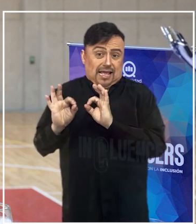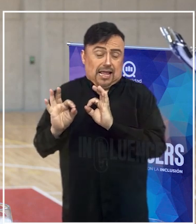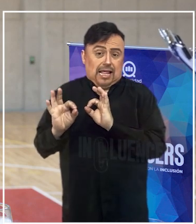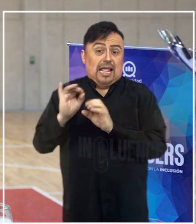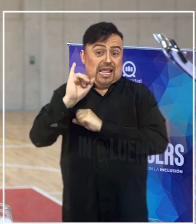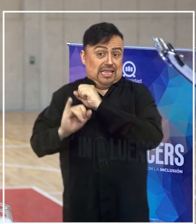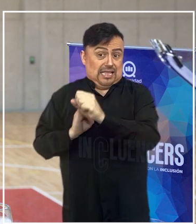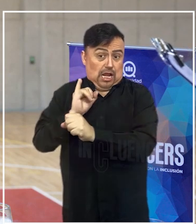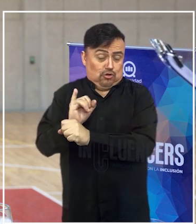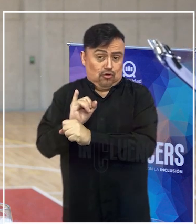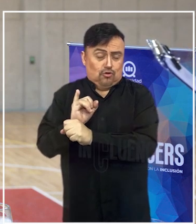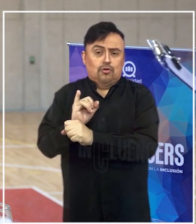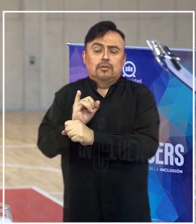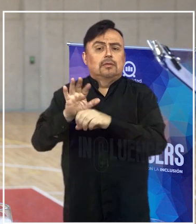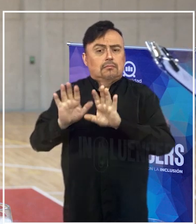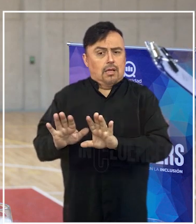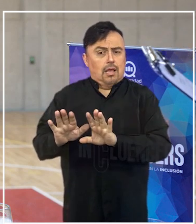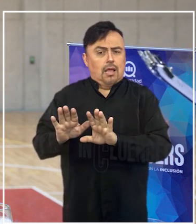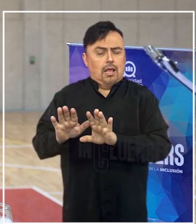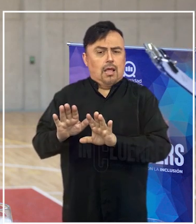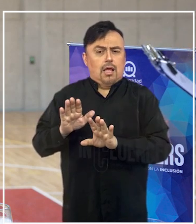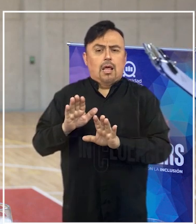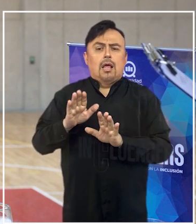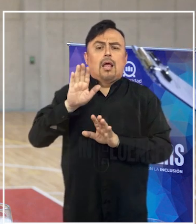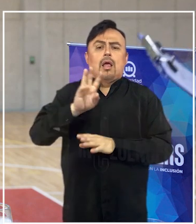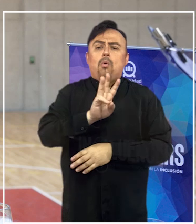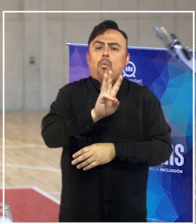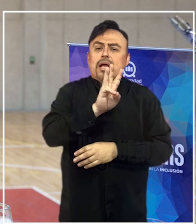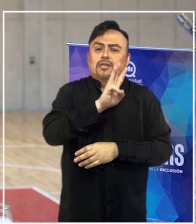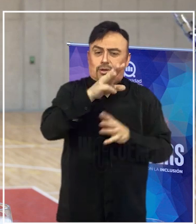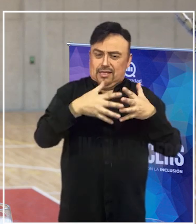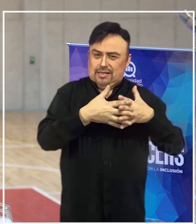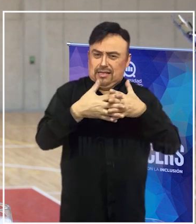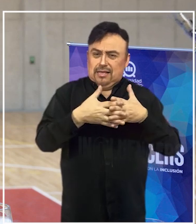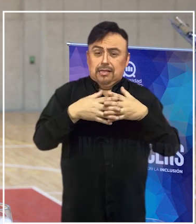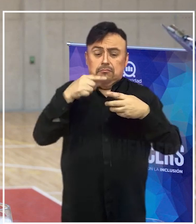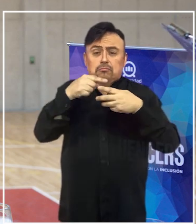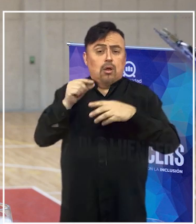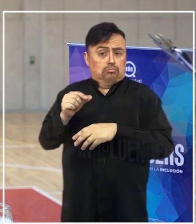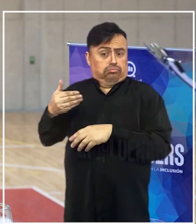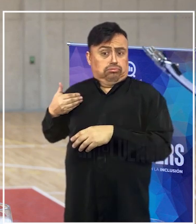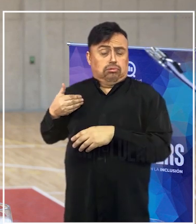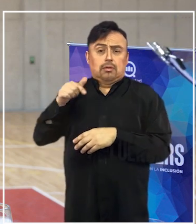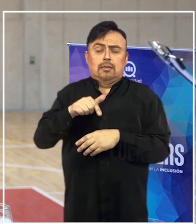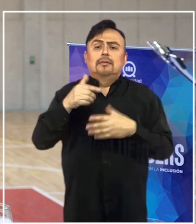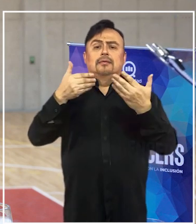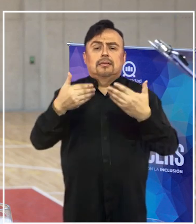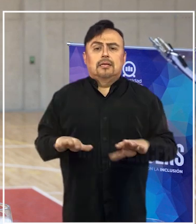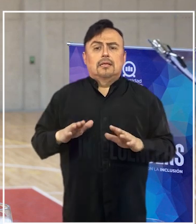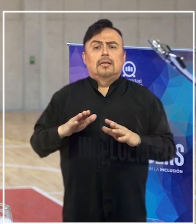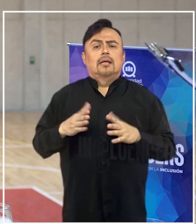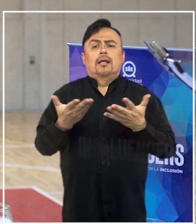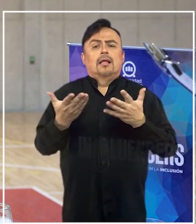Internacional, situación que se formalizó en Washington hace algunas semanas y que tuvo además en un